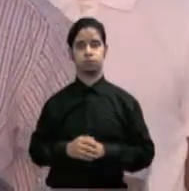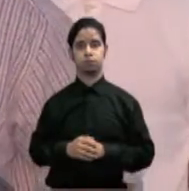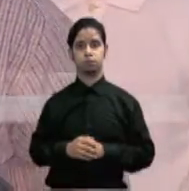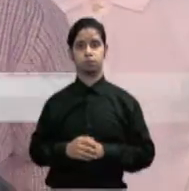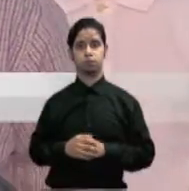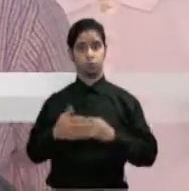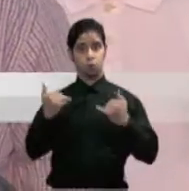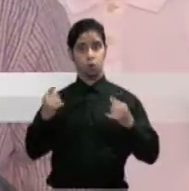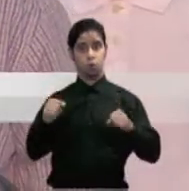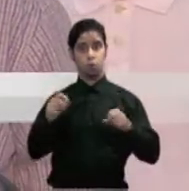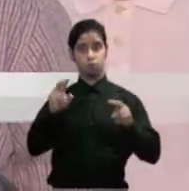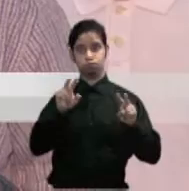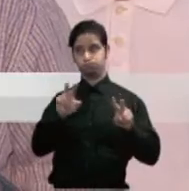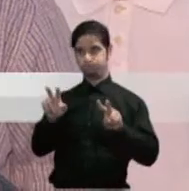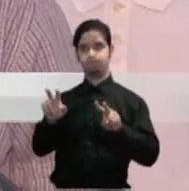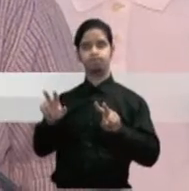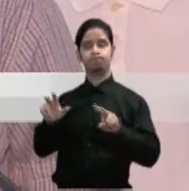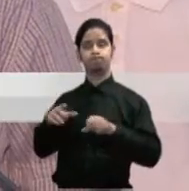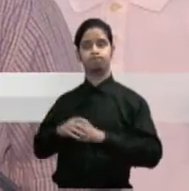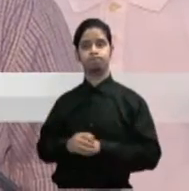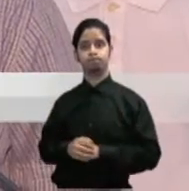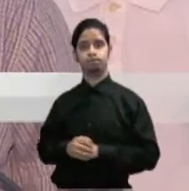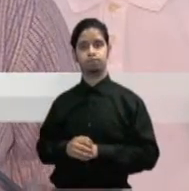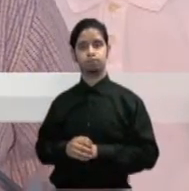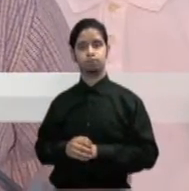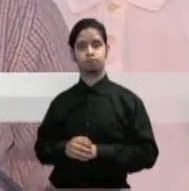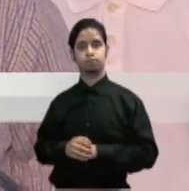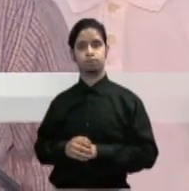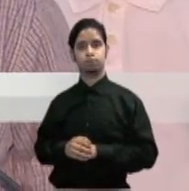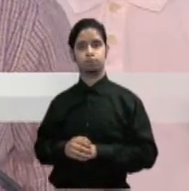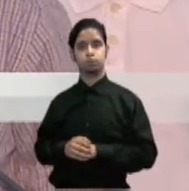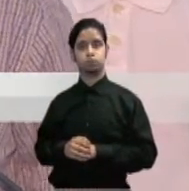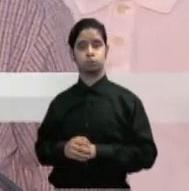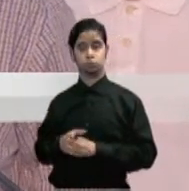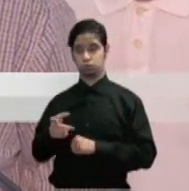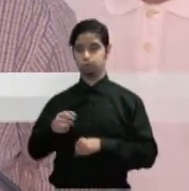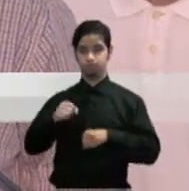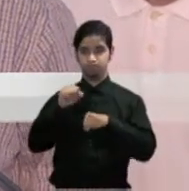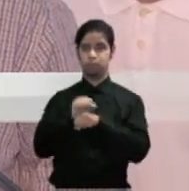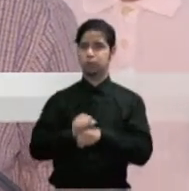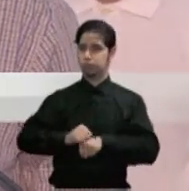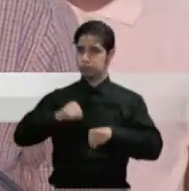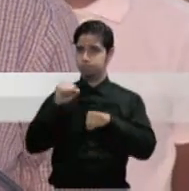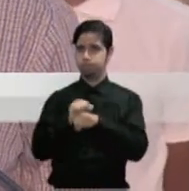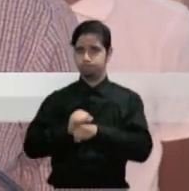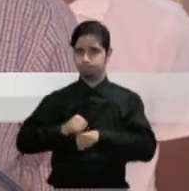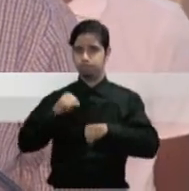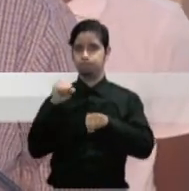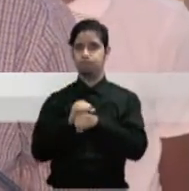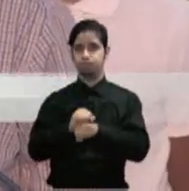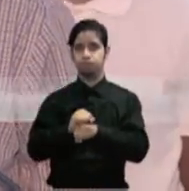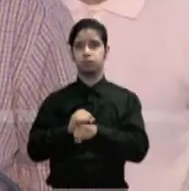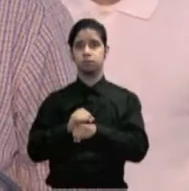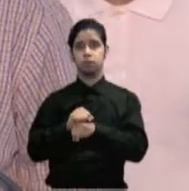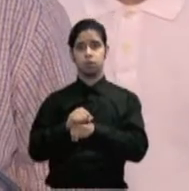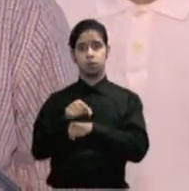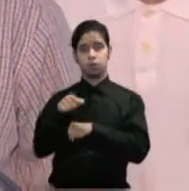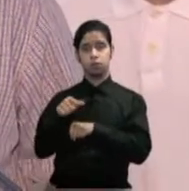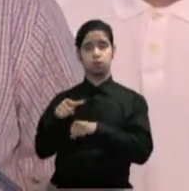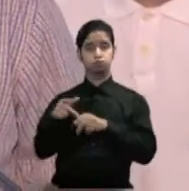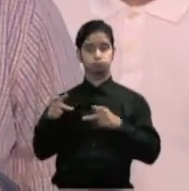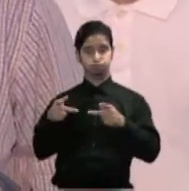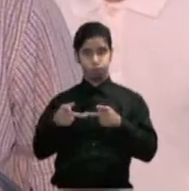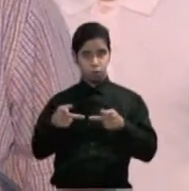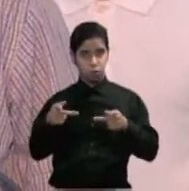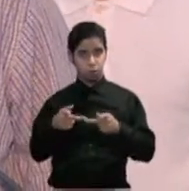estamos viendo lo que ha sido una obra de trabajo alto de los pasados meses en esta casa abierta, donde